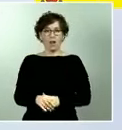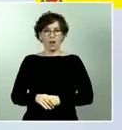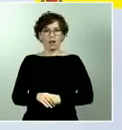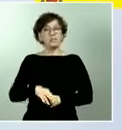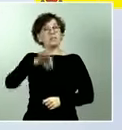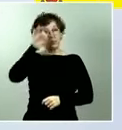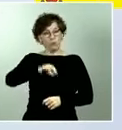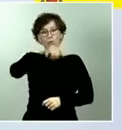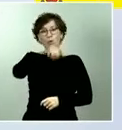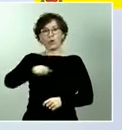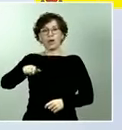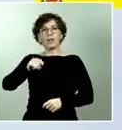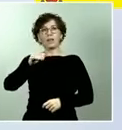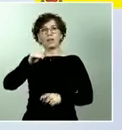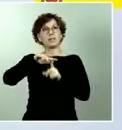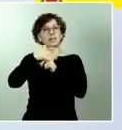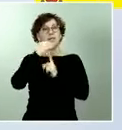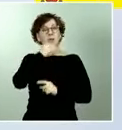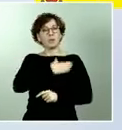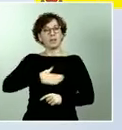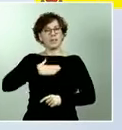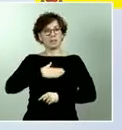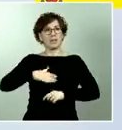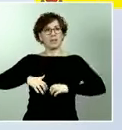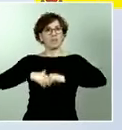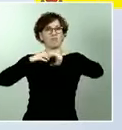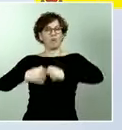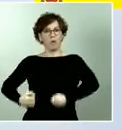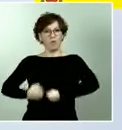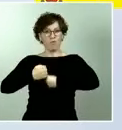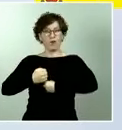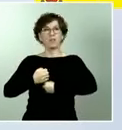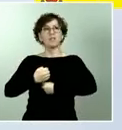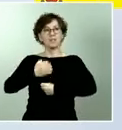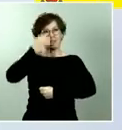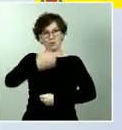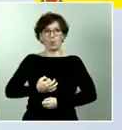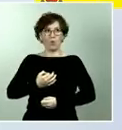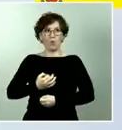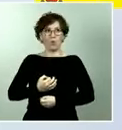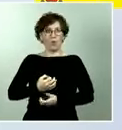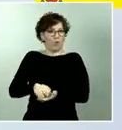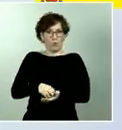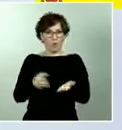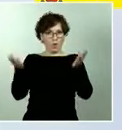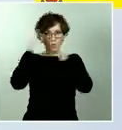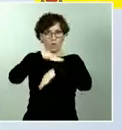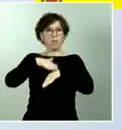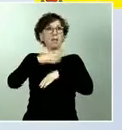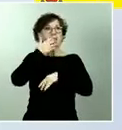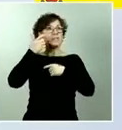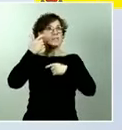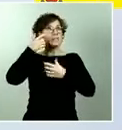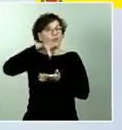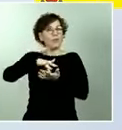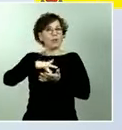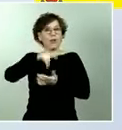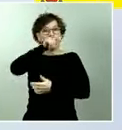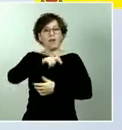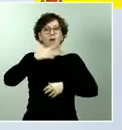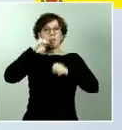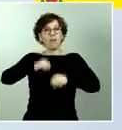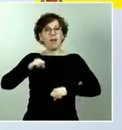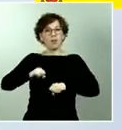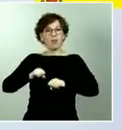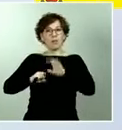con residencias en las que podamos confiar cuando dejemos a nuestros mayores, un estado que garantice rentas